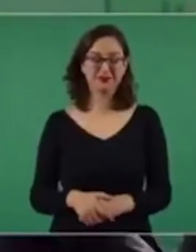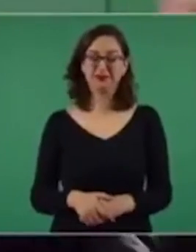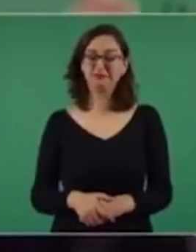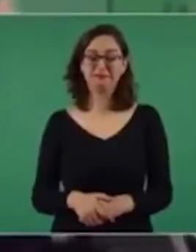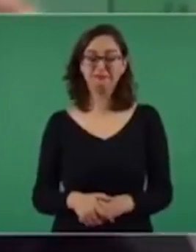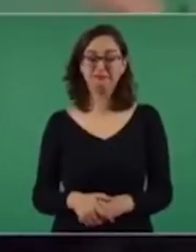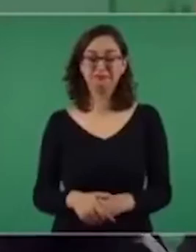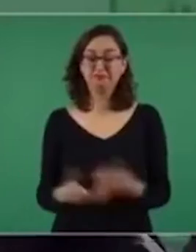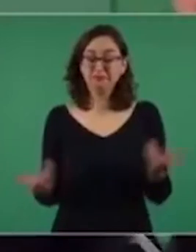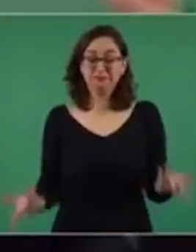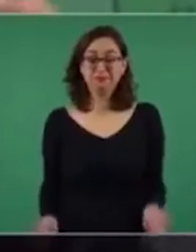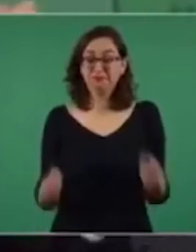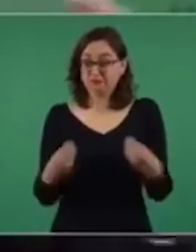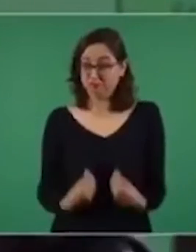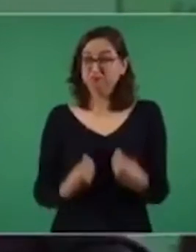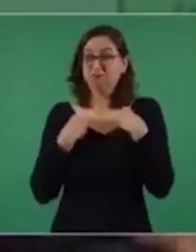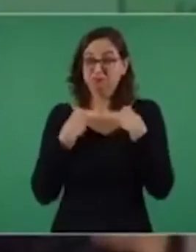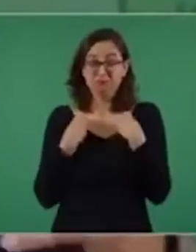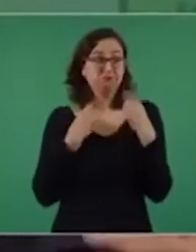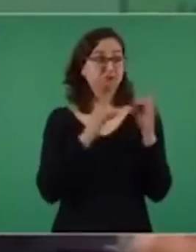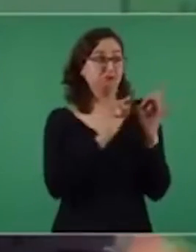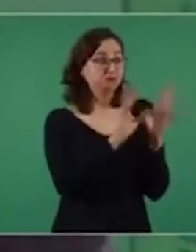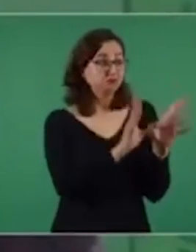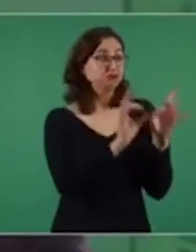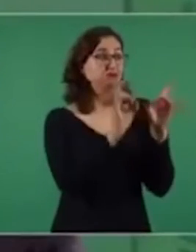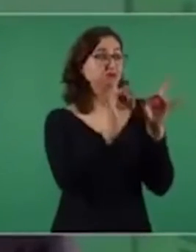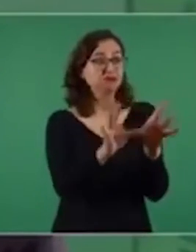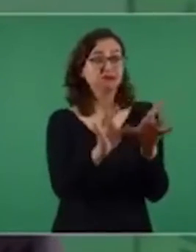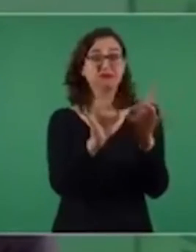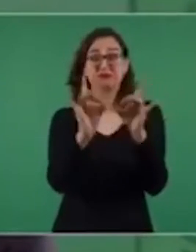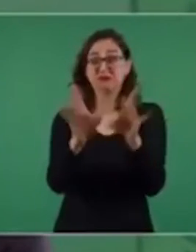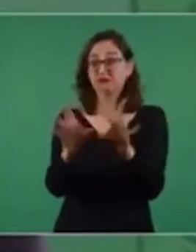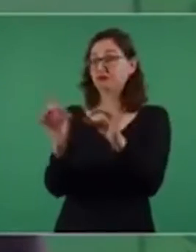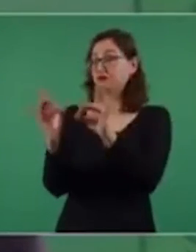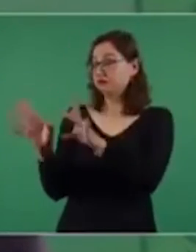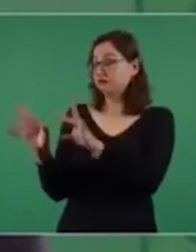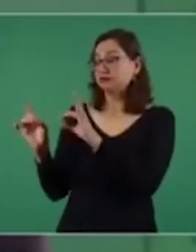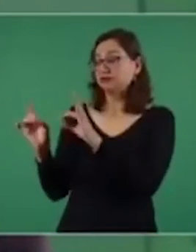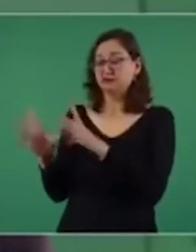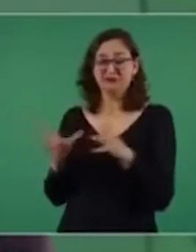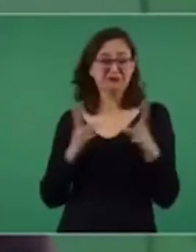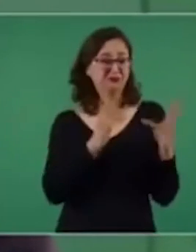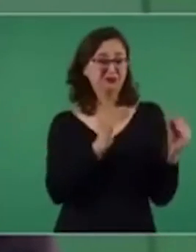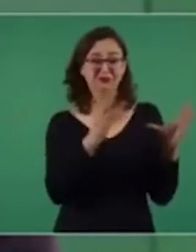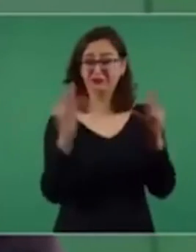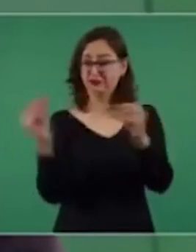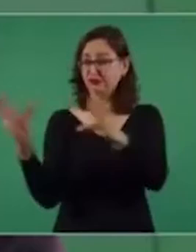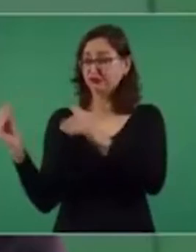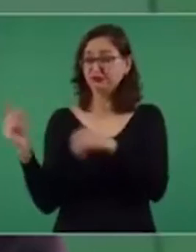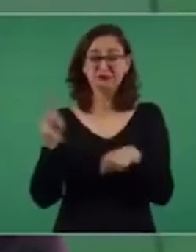Tenemos que enfrentar las adversidades.